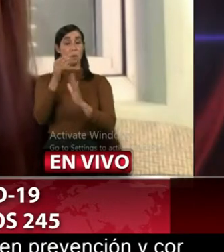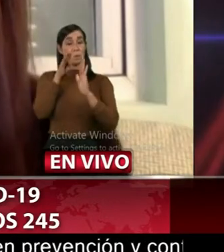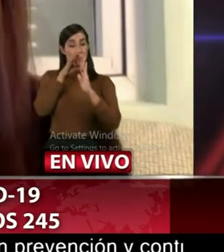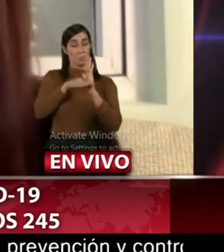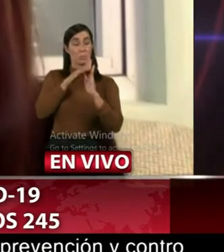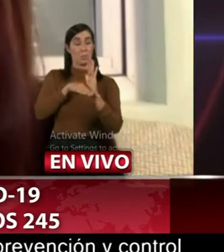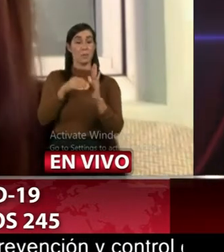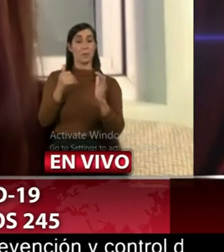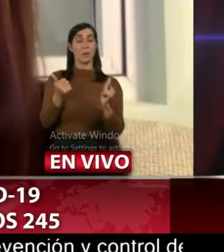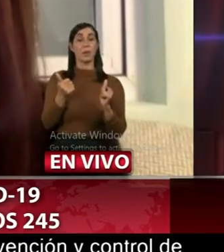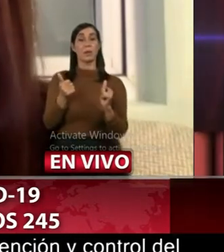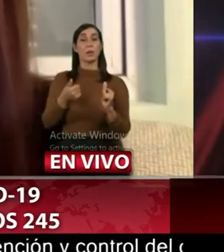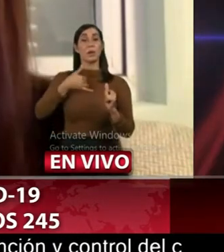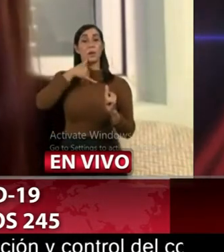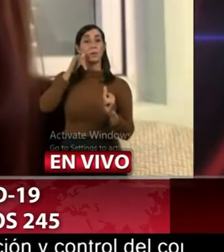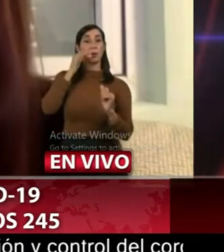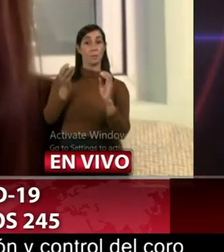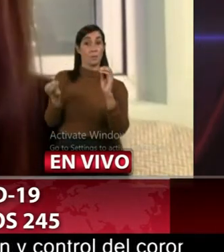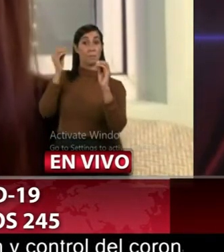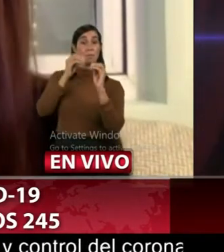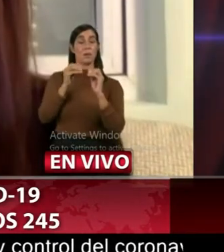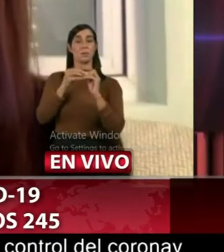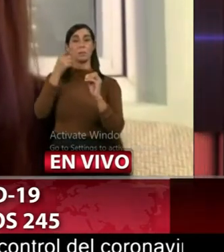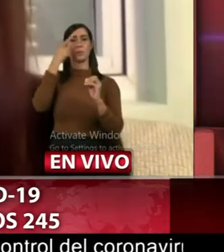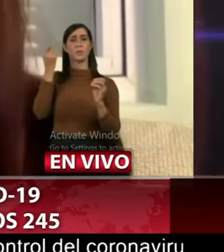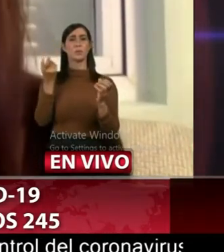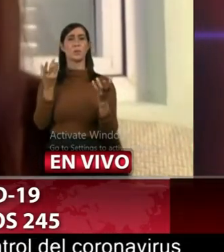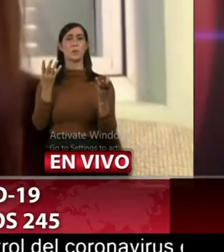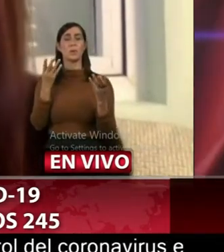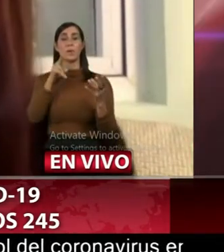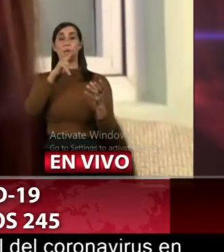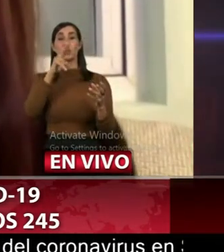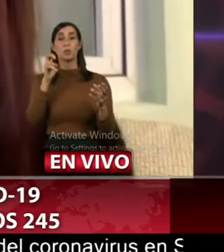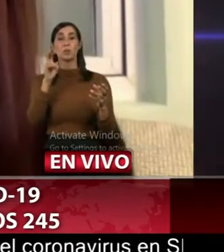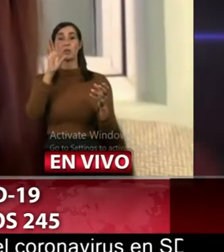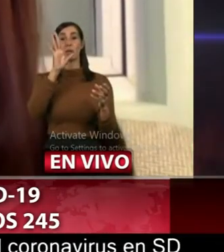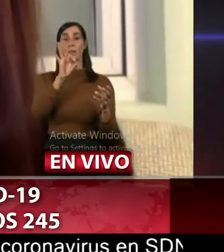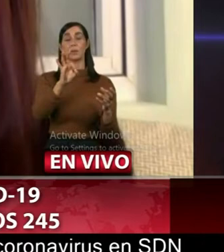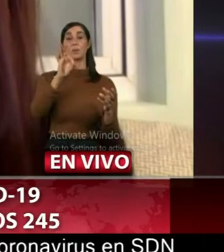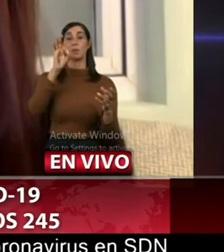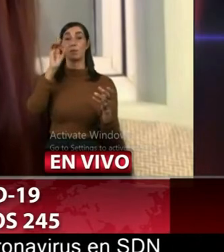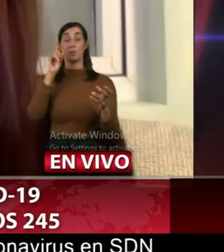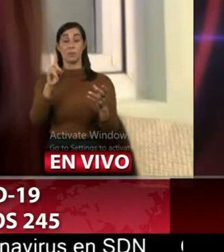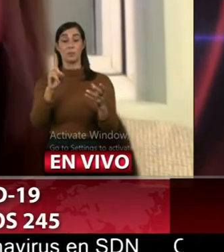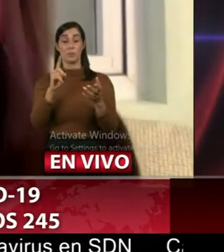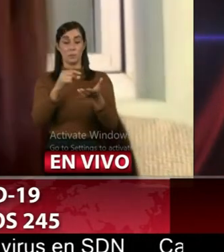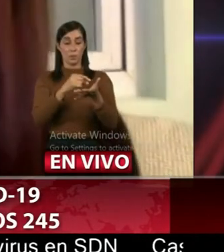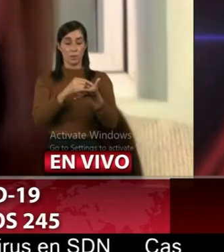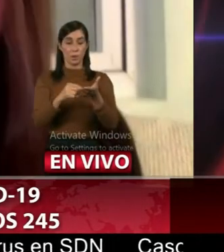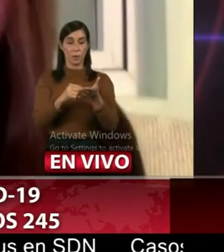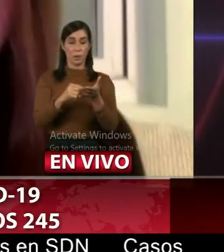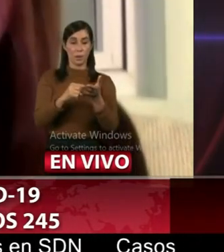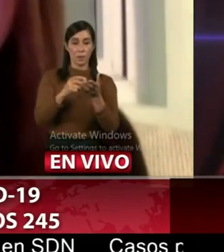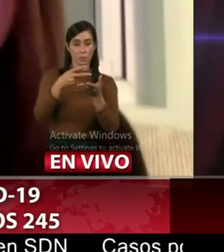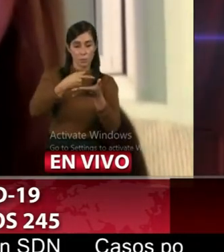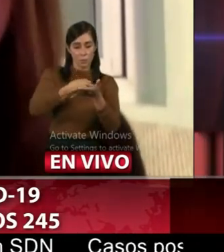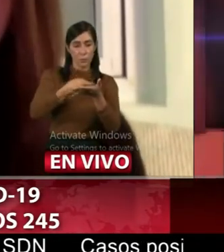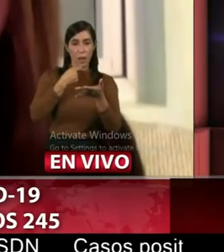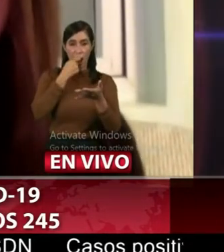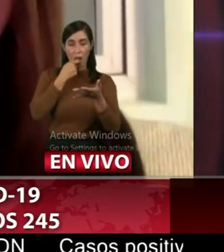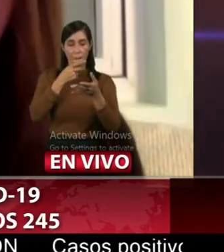considerable con relación ayer pero solo se hicieron 291 pruebas esa es mi pregunta